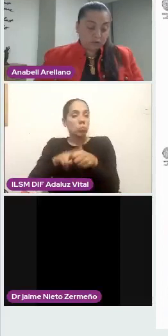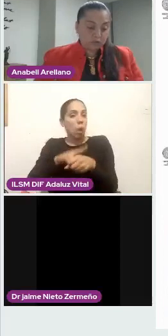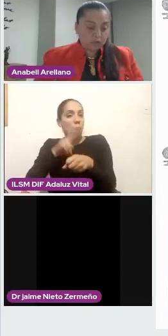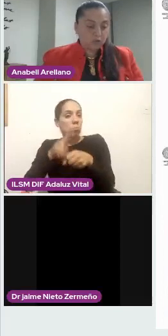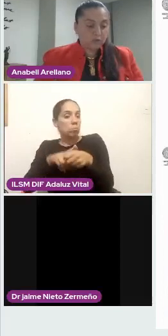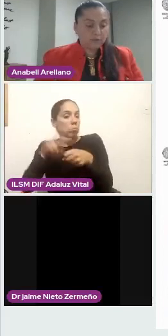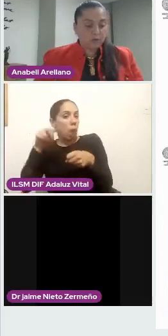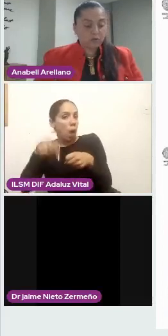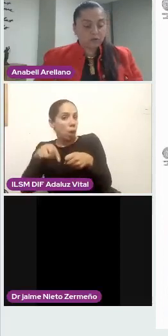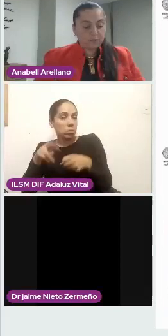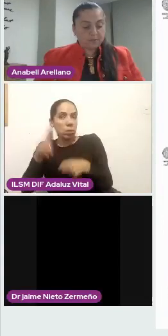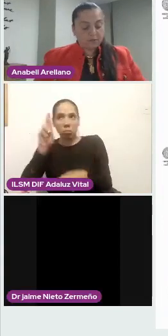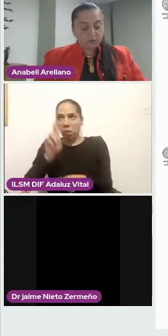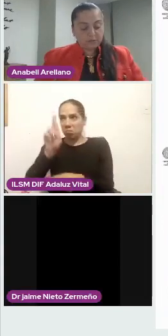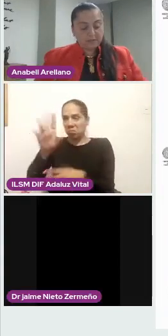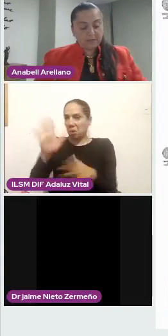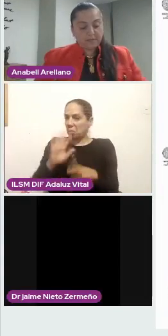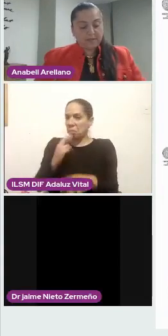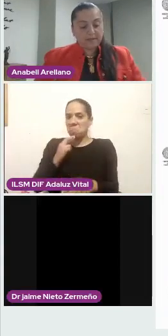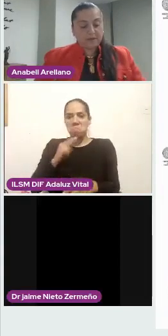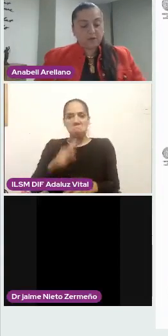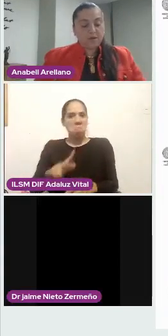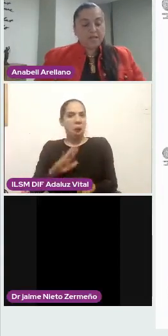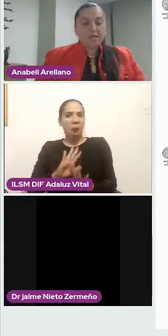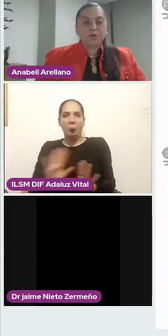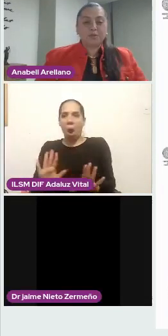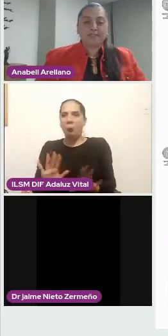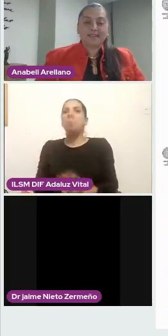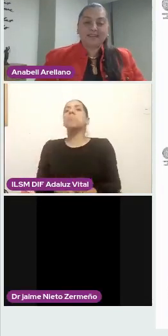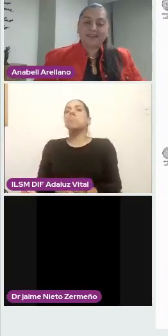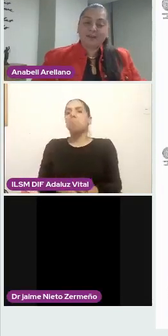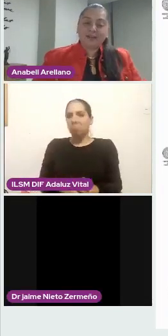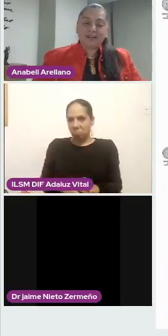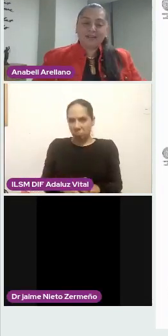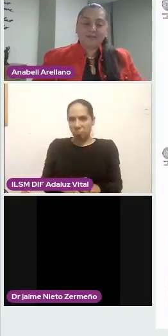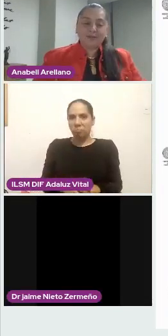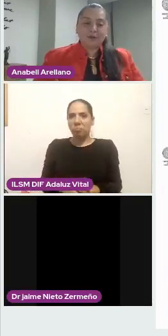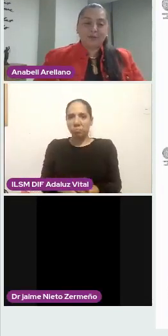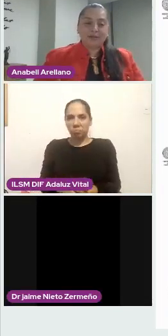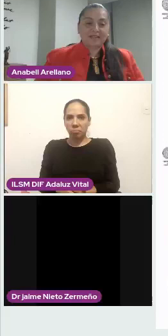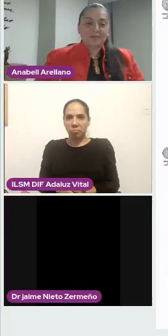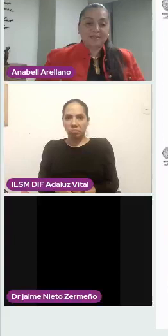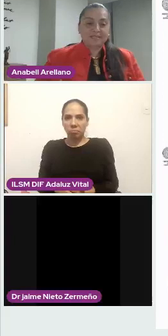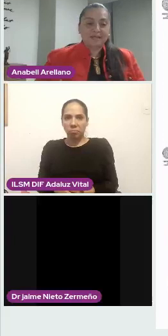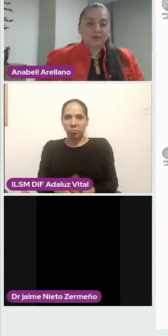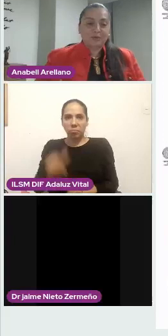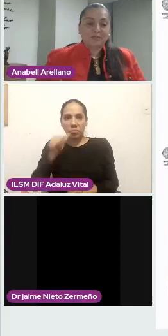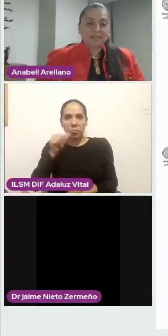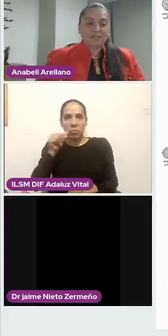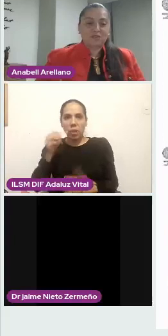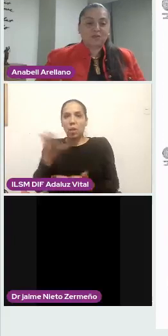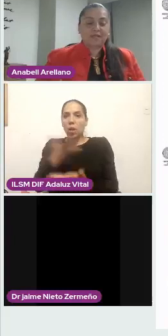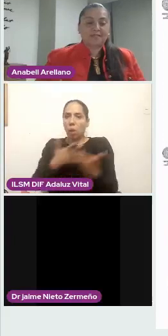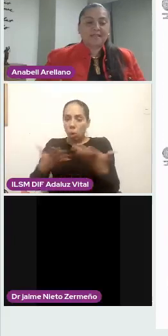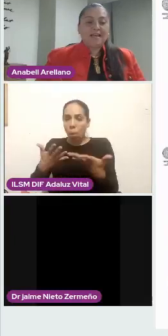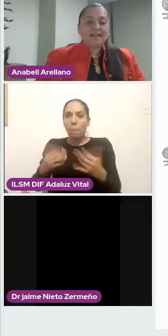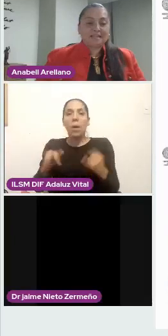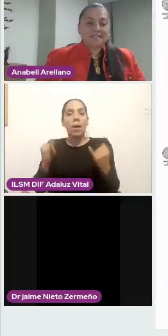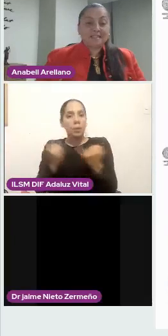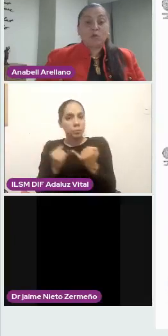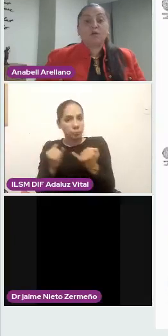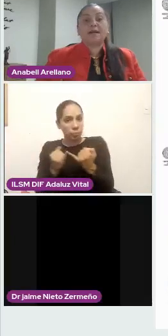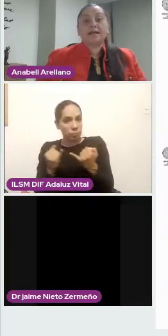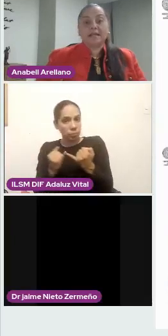reconocido como el mejor hospital pediátrico. Y, bueno, pues, ayer él me compartió y me decía que, bueno, pues, esto es